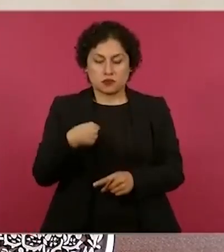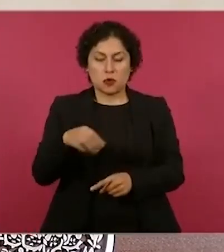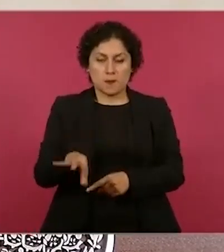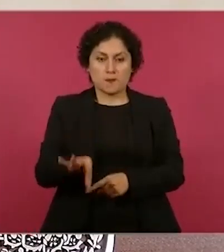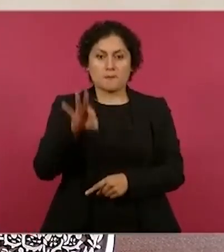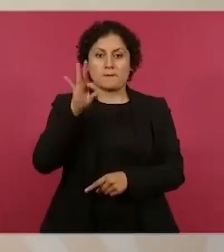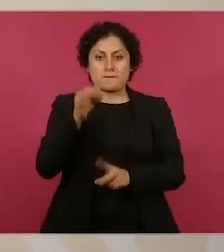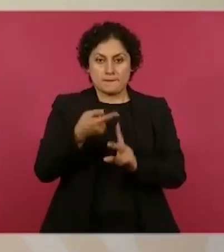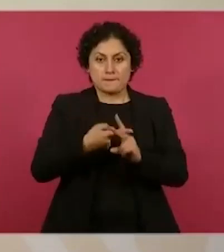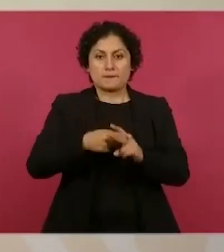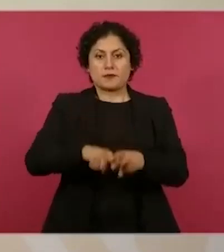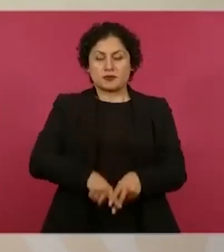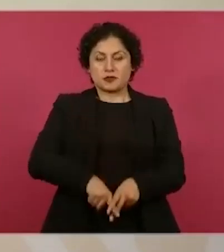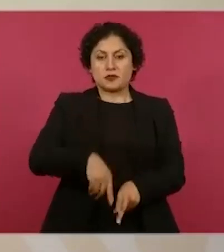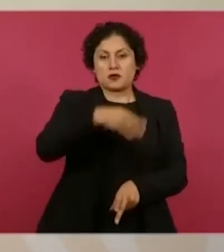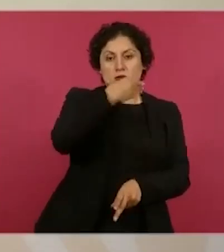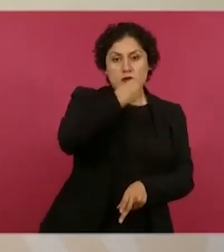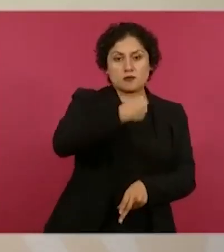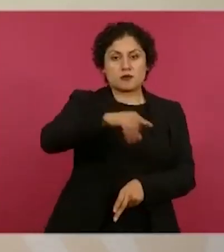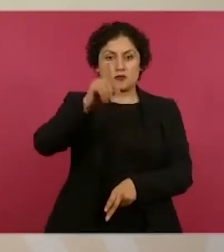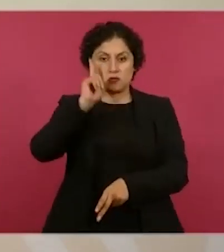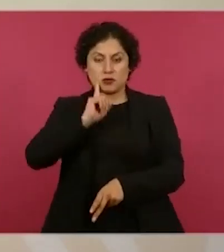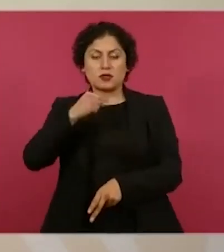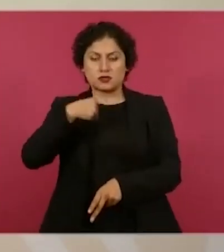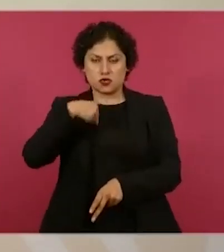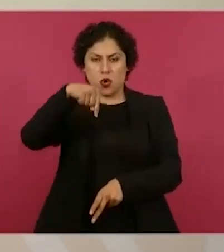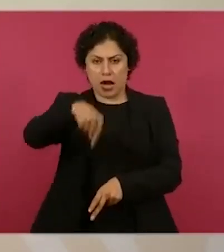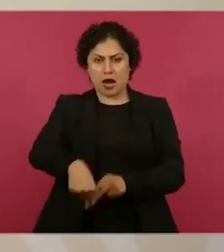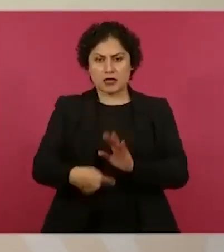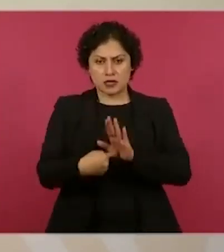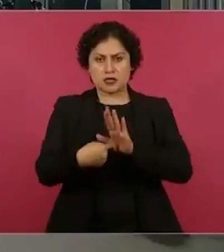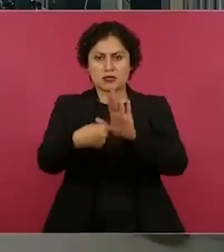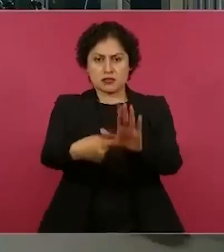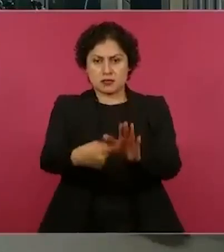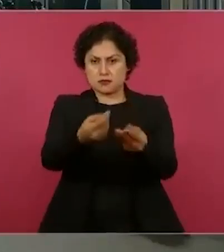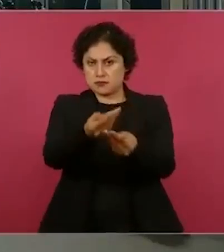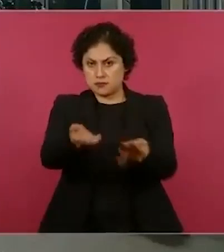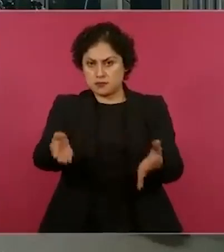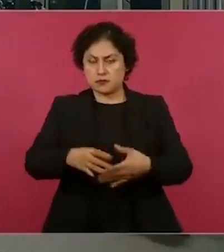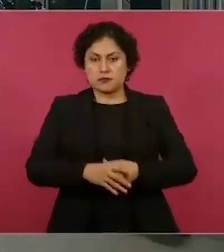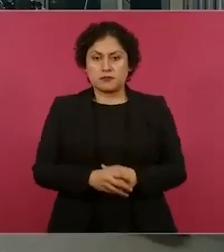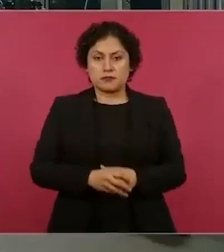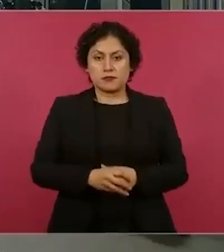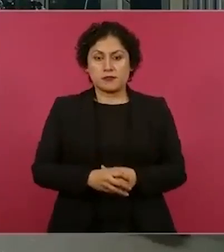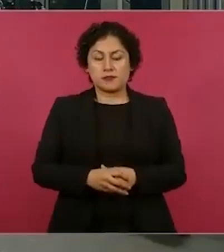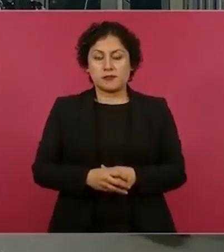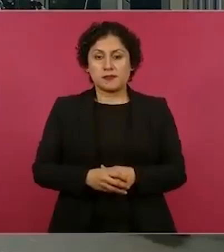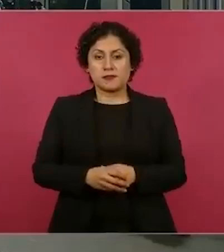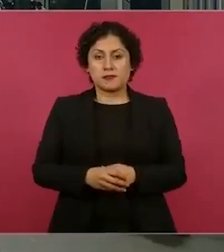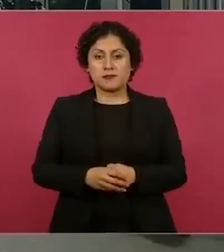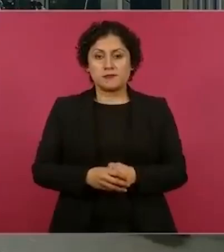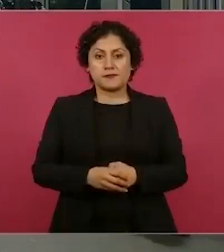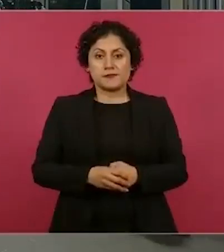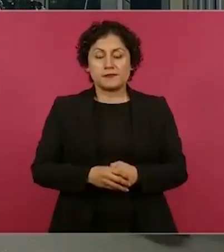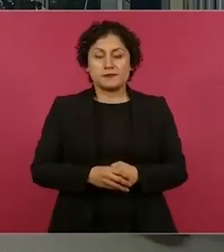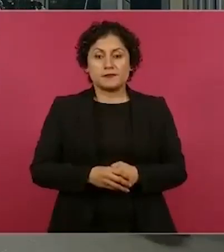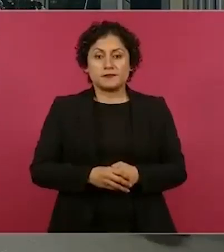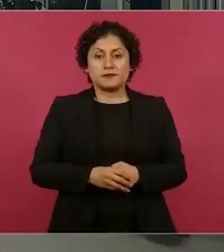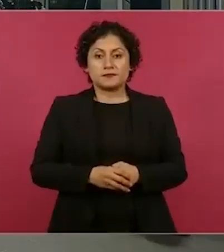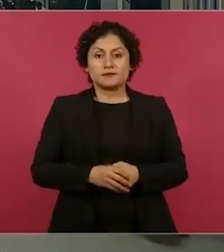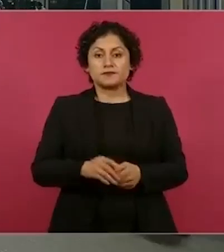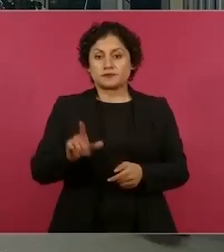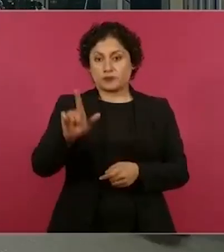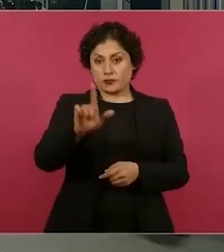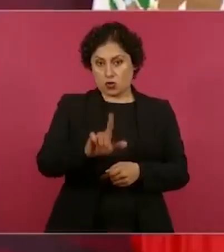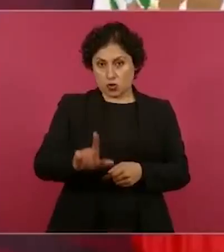mujeres y hombres. Aquí los voy a dar a conocer. ¿Va a ver el ¿Por qué ya va a ver todo el... A partir del